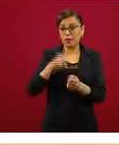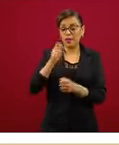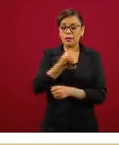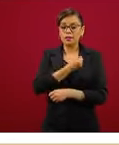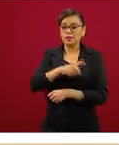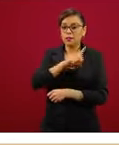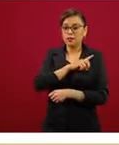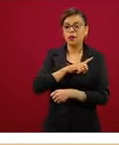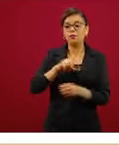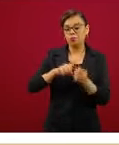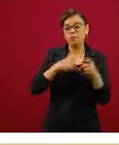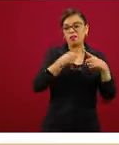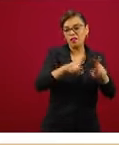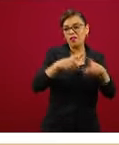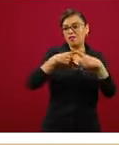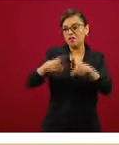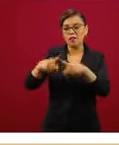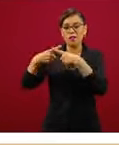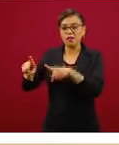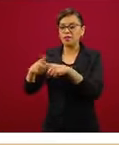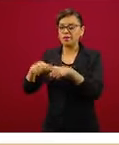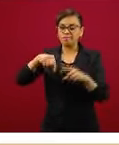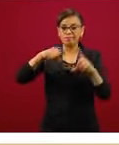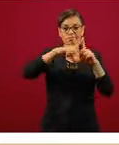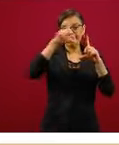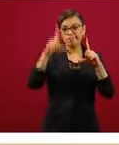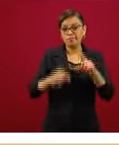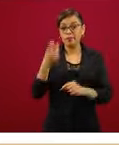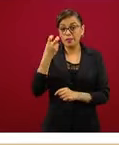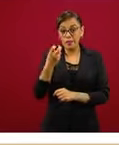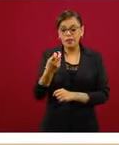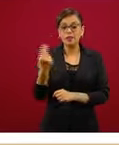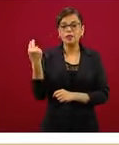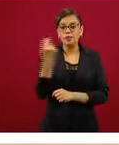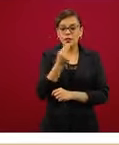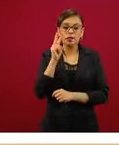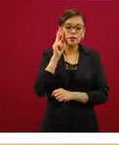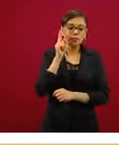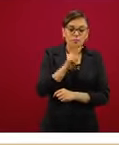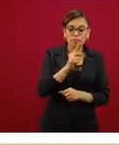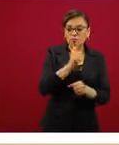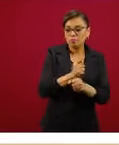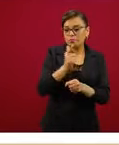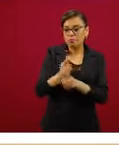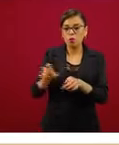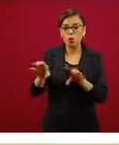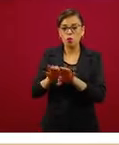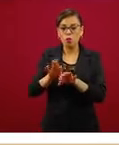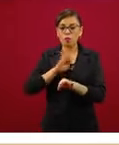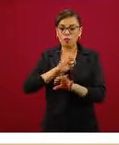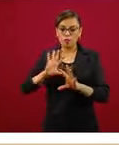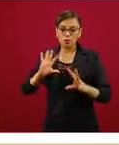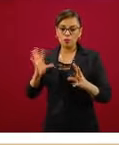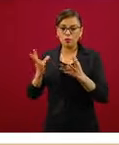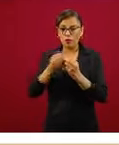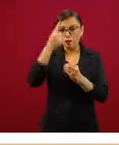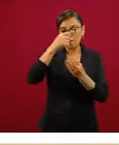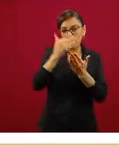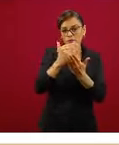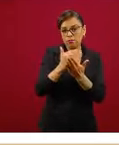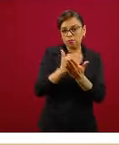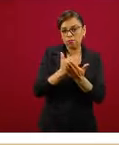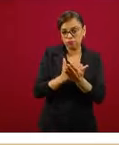en el país. Y estos son elementos a considerar precisamente conforme se van estableciendo estos planes.